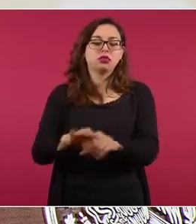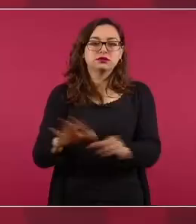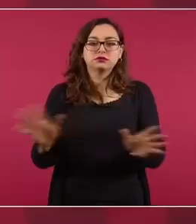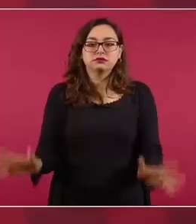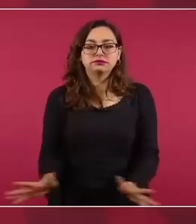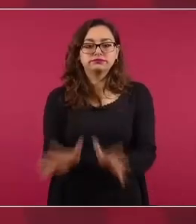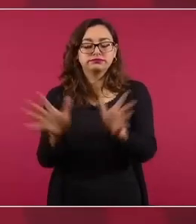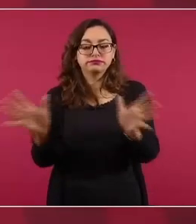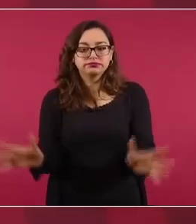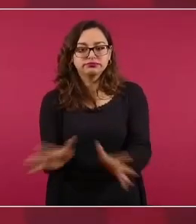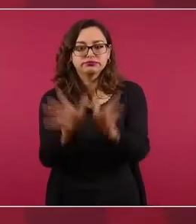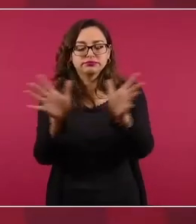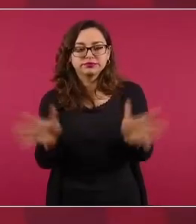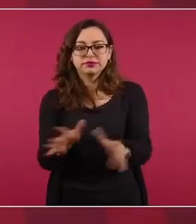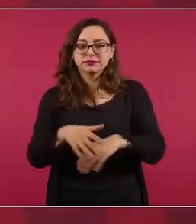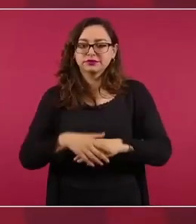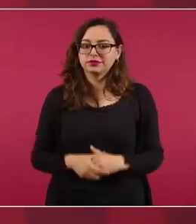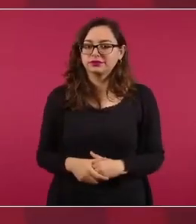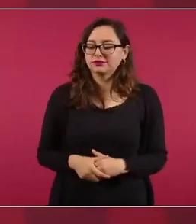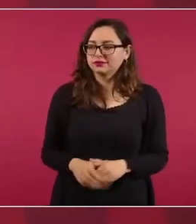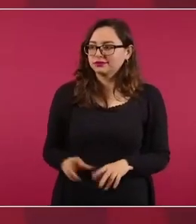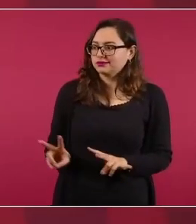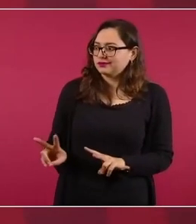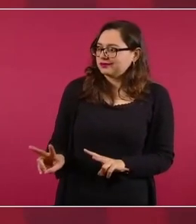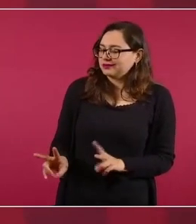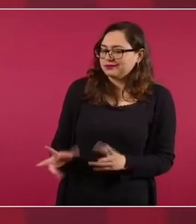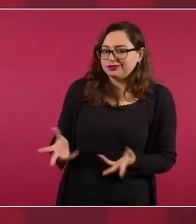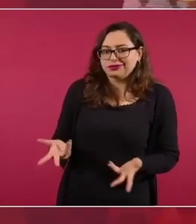me molestaba mucho que iba yo a Chiapas